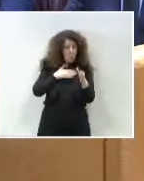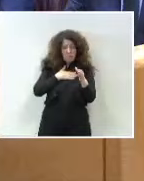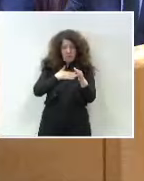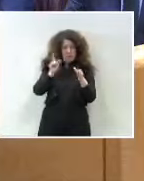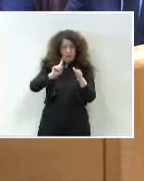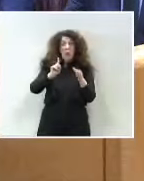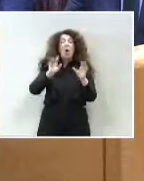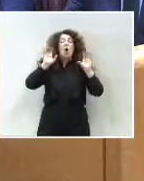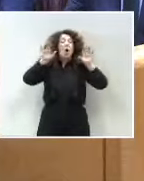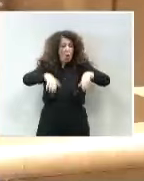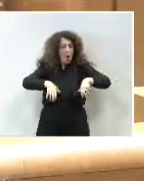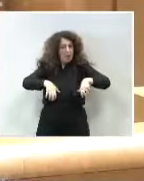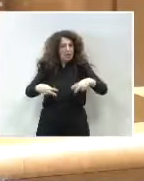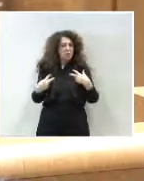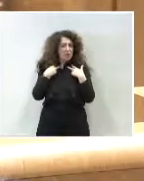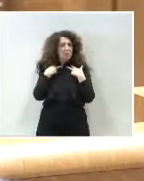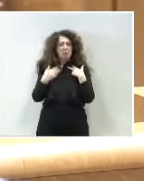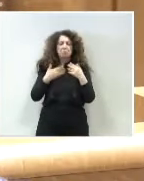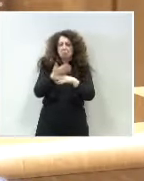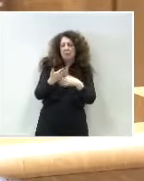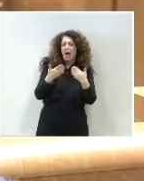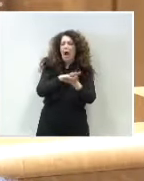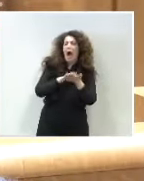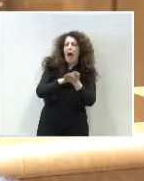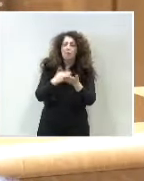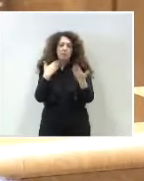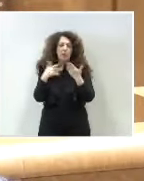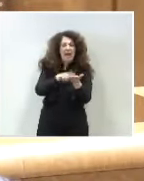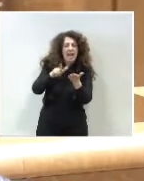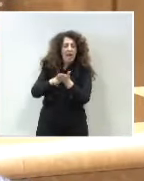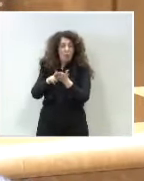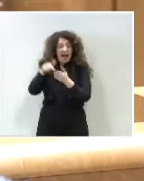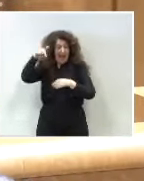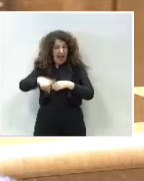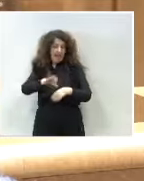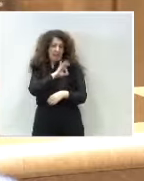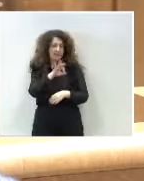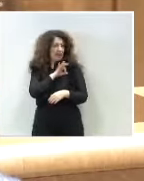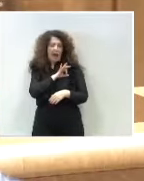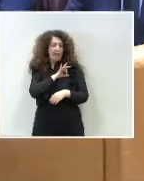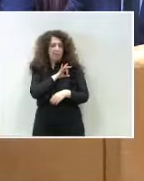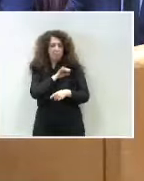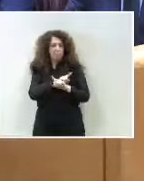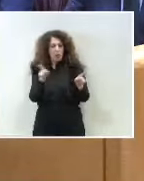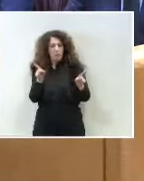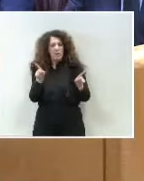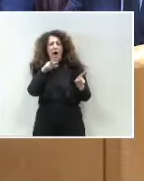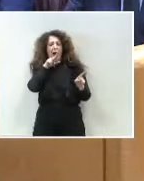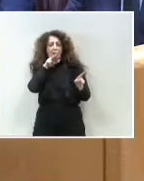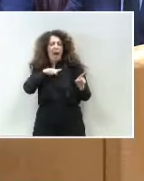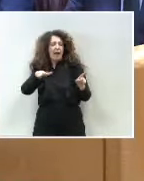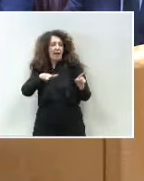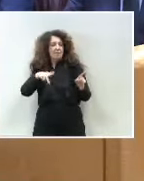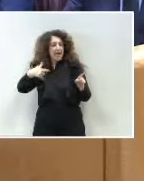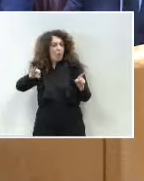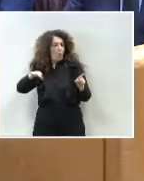Congreso de los Diputados sí se pueda hablar en las lenguas cooficiales y en la Cámara Territorial de todos los españoles, que es esta, solamente podamos hablar en castellano. Pero, en